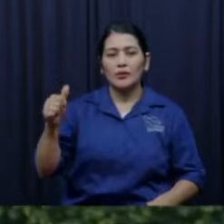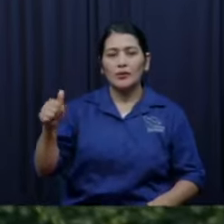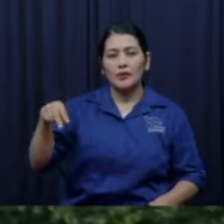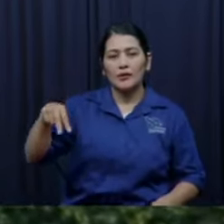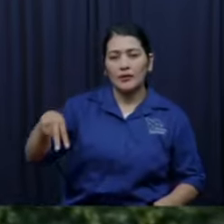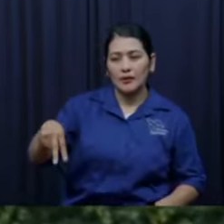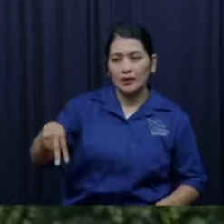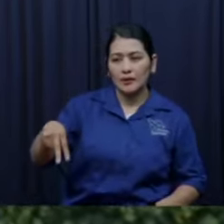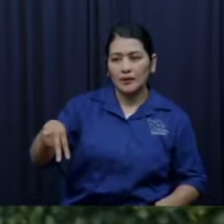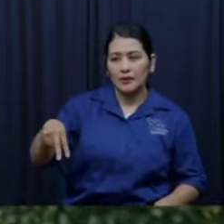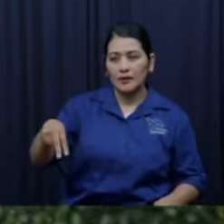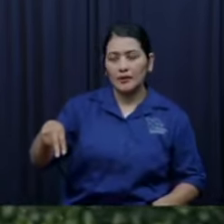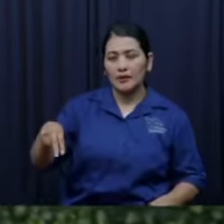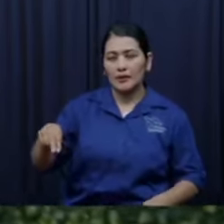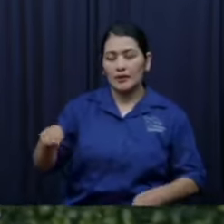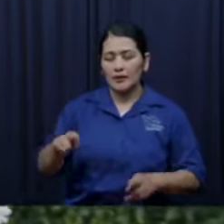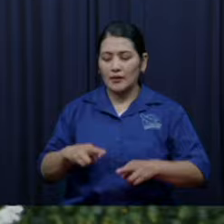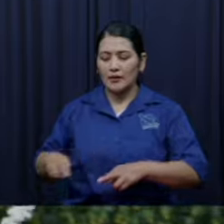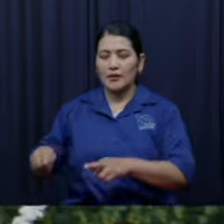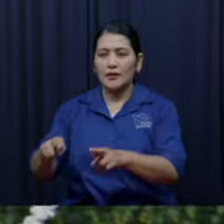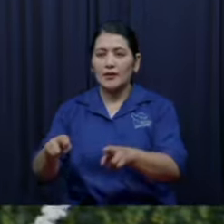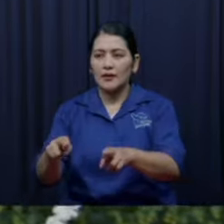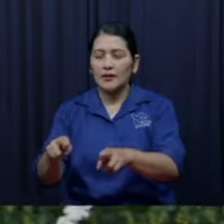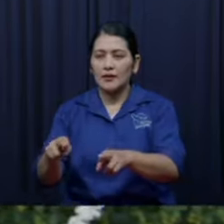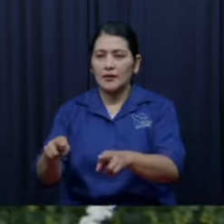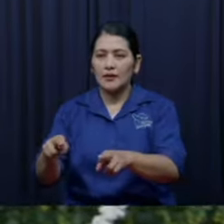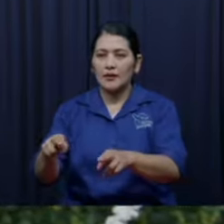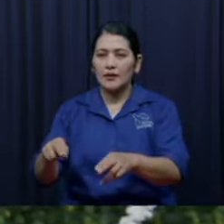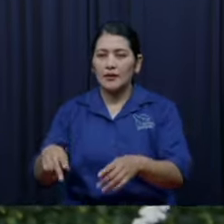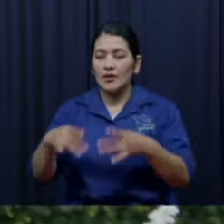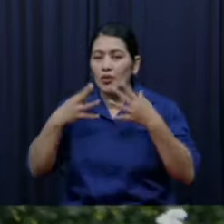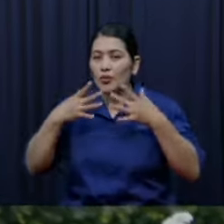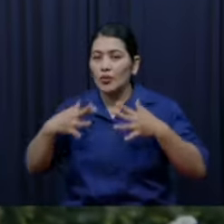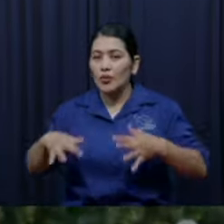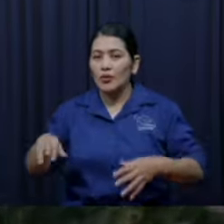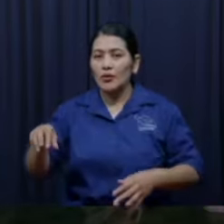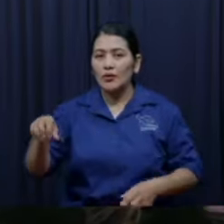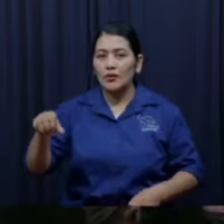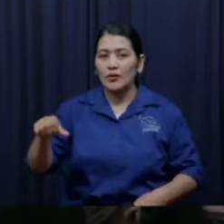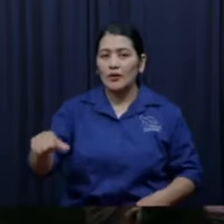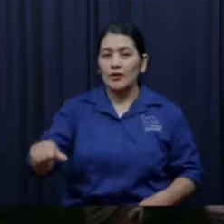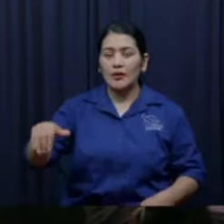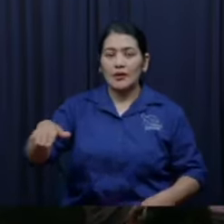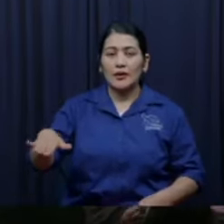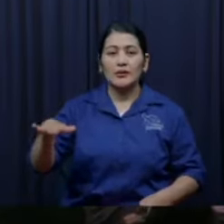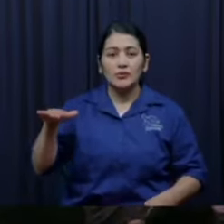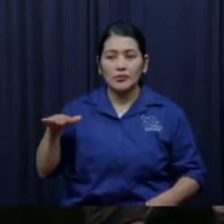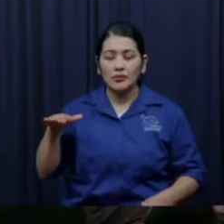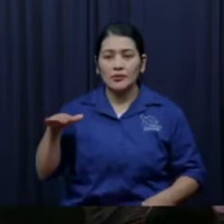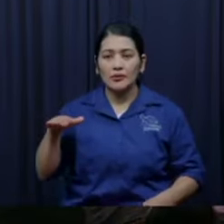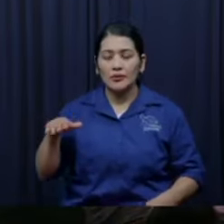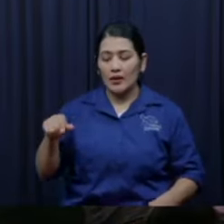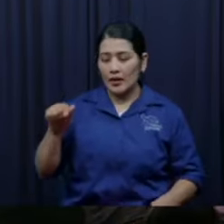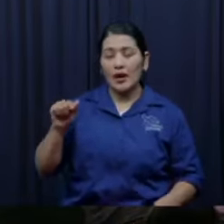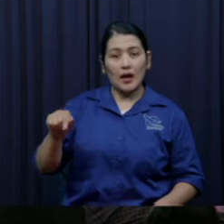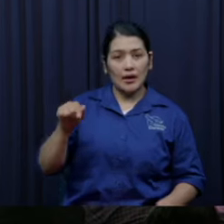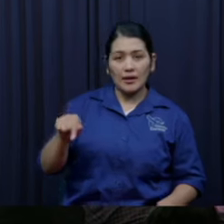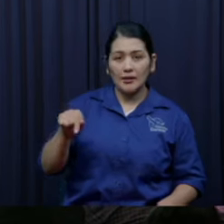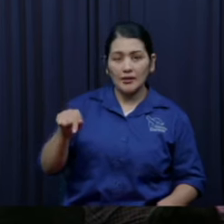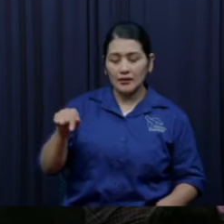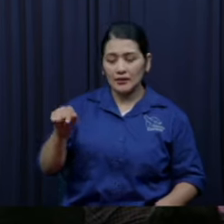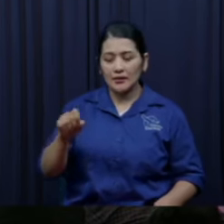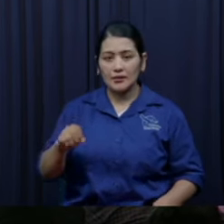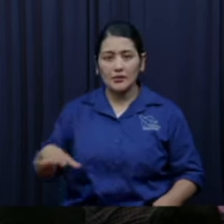que se mira como azul, ¿verdad? Entonces, aquí se quedó la tribu de Gal. Ellos no entraron a Canaán.